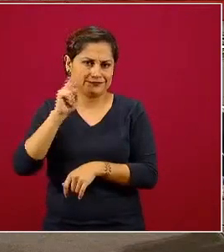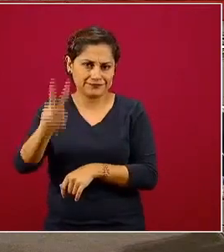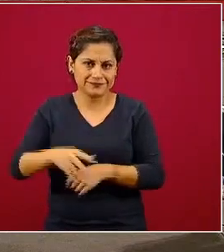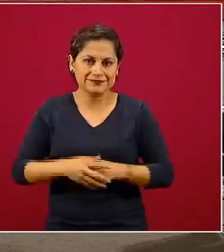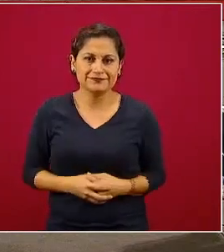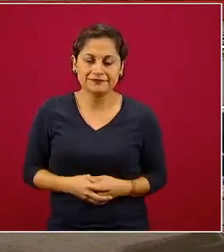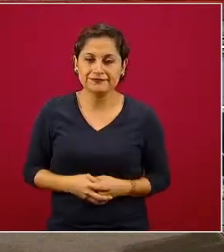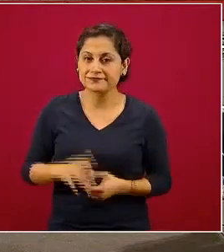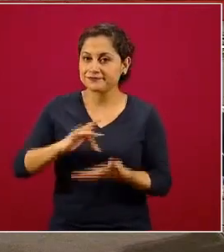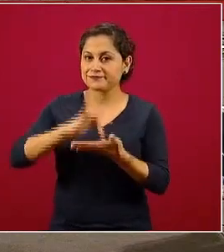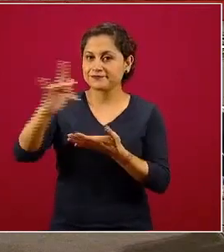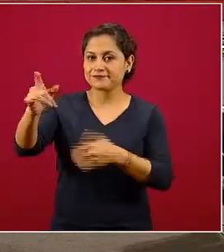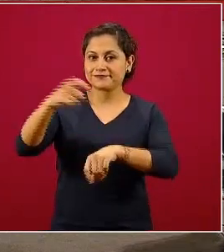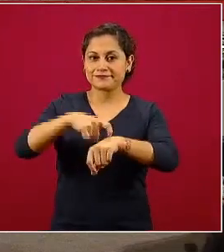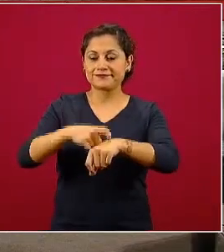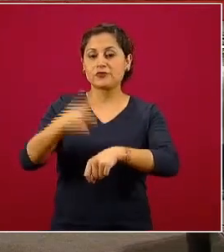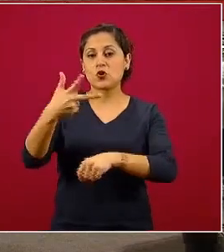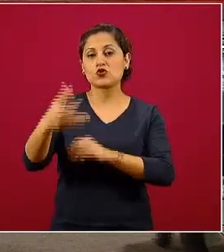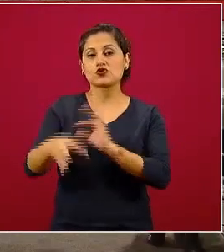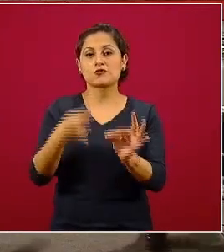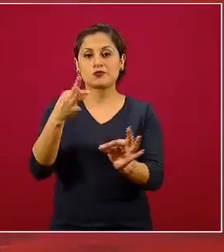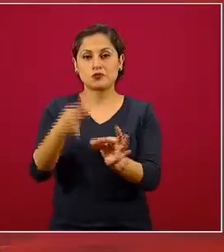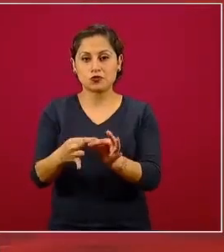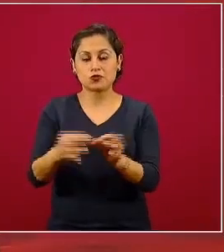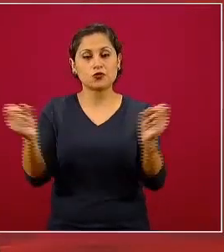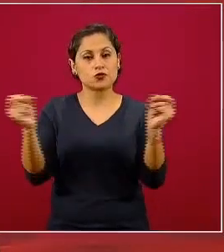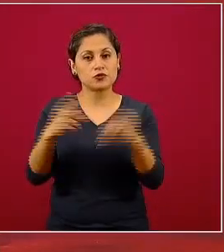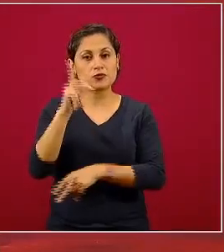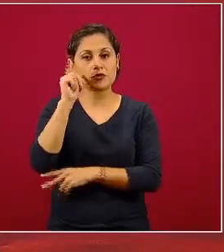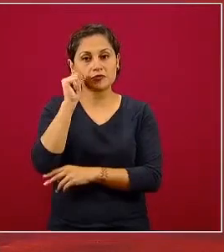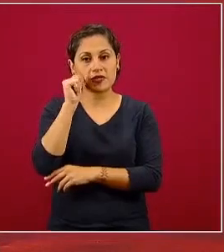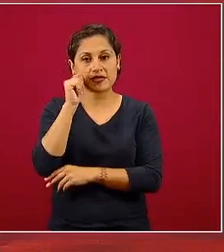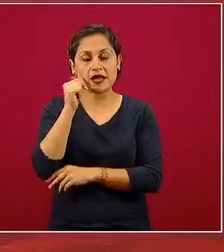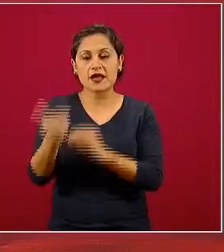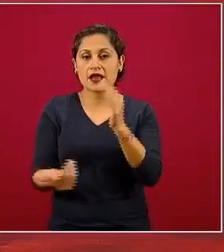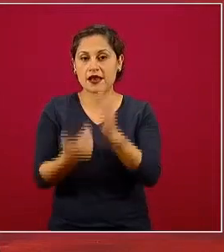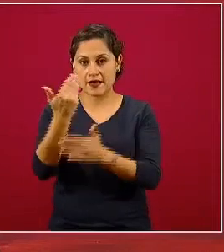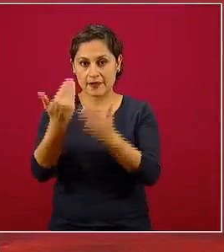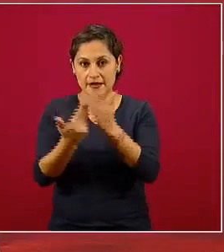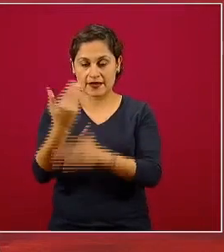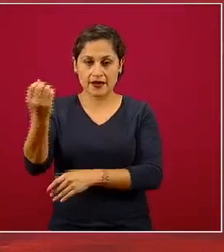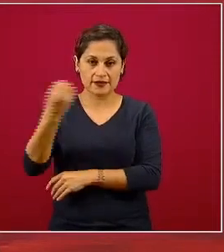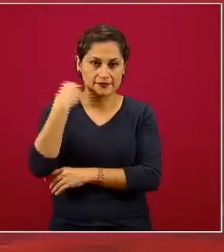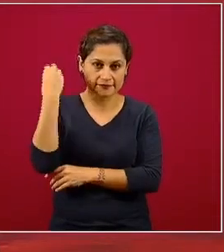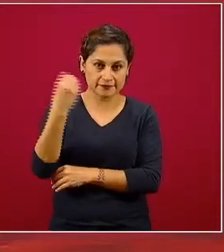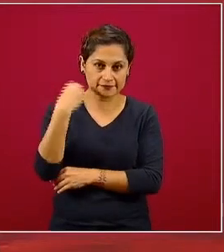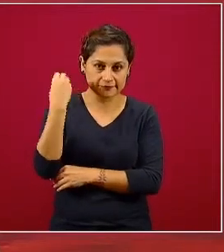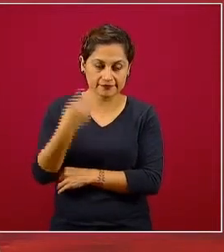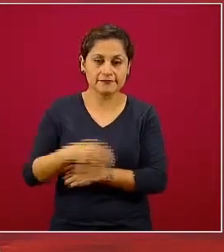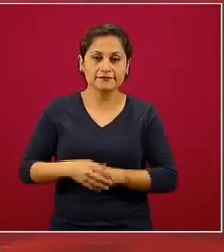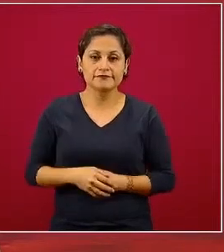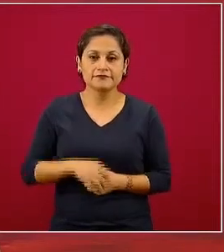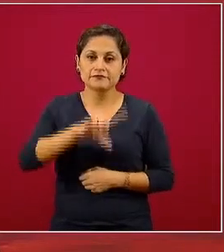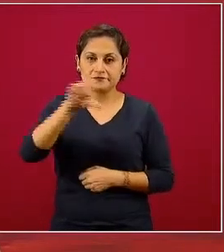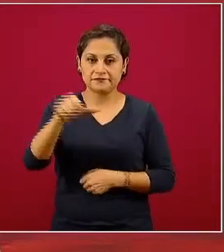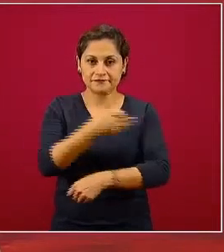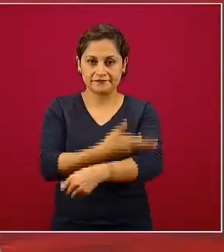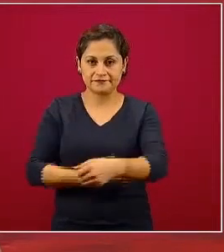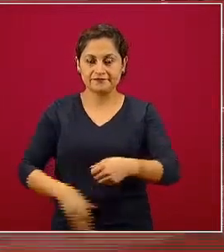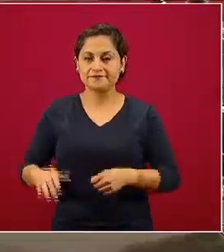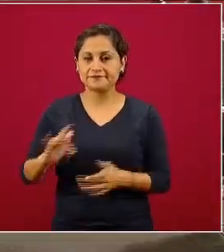gracias. Aquí terminamos, son las 20 horas en punto. Nos vemos mañana en el Pulso de la Salud, en la conferencia matutina y aquí en la tarde.